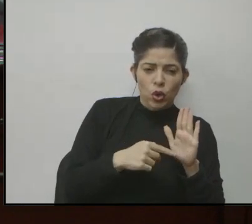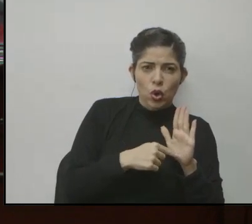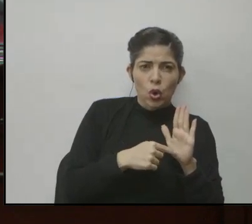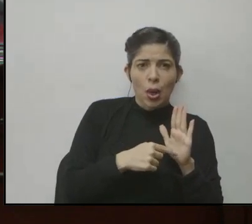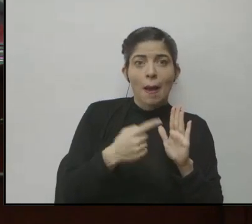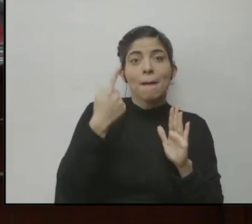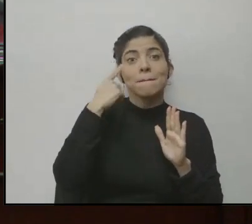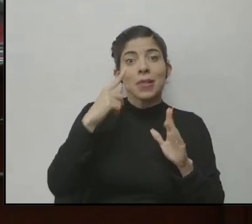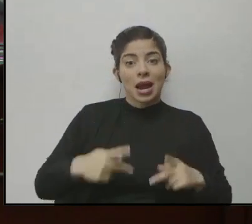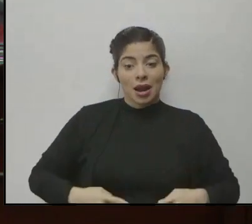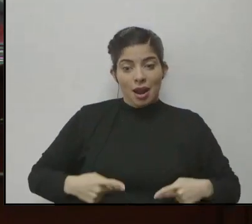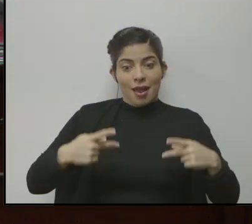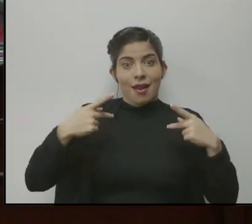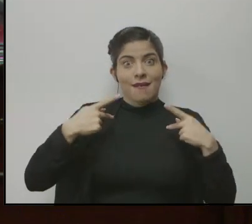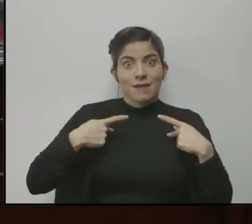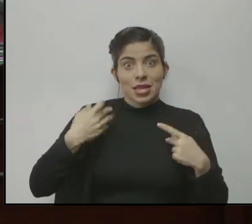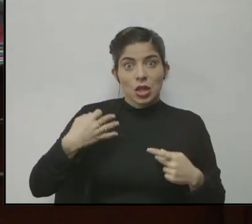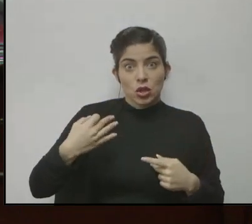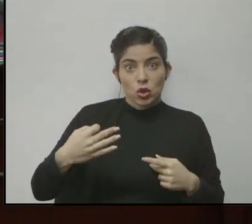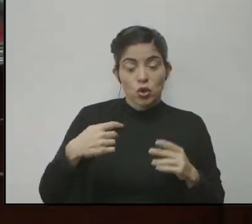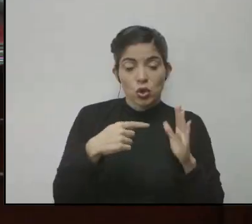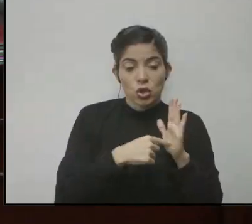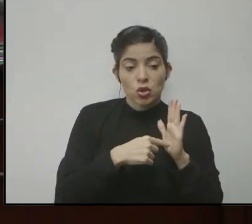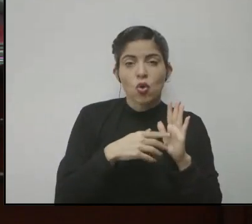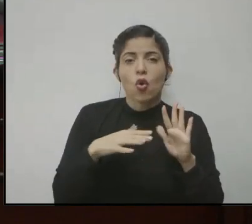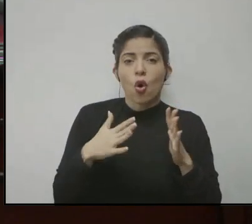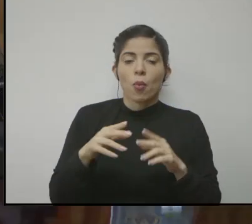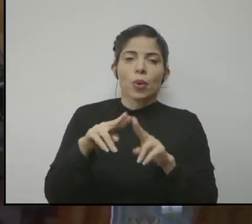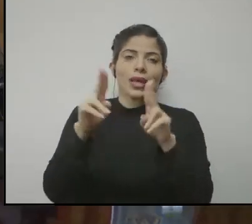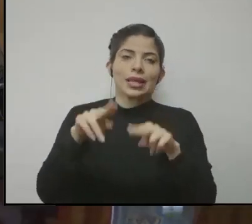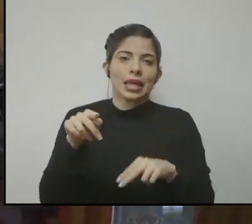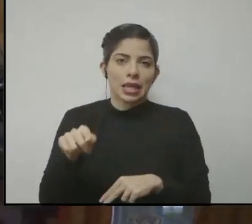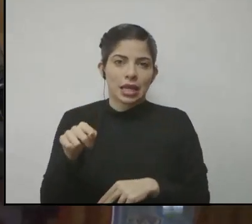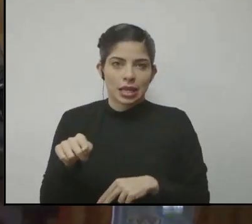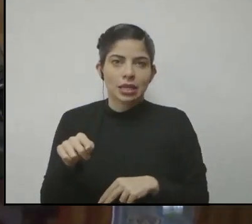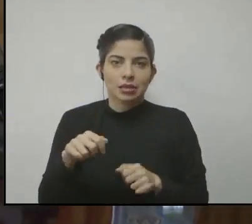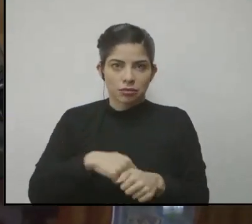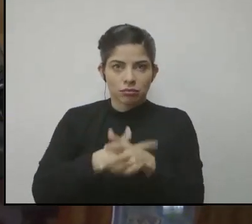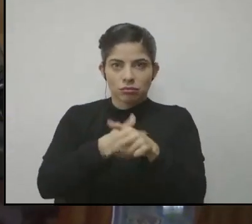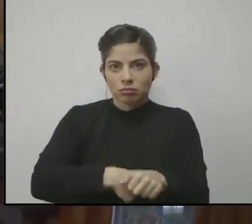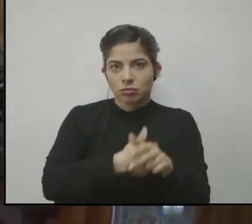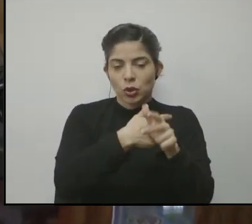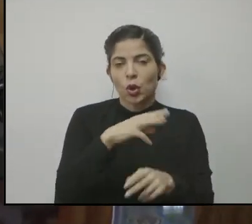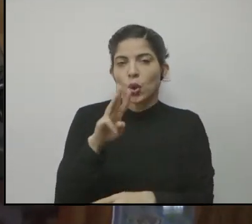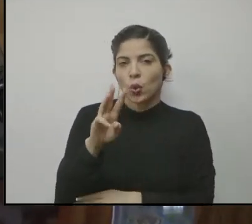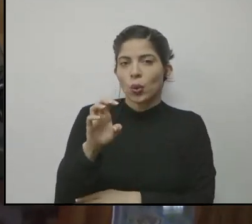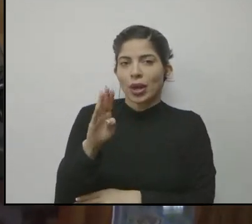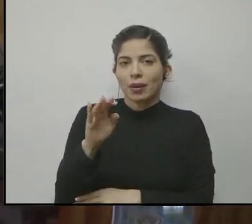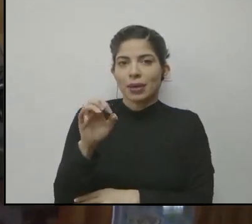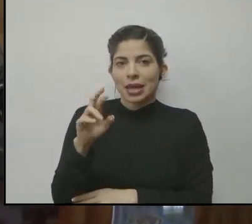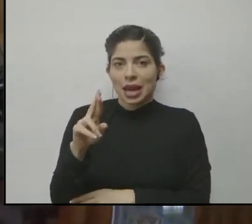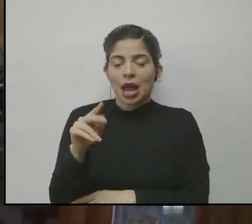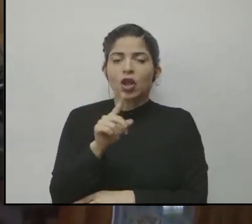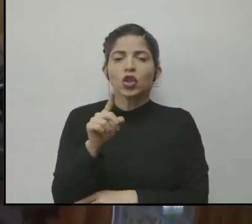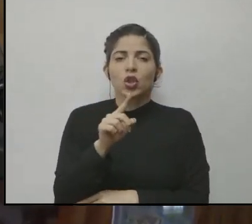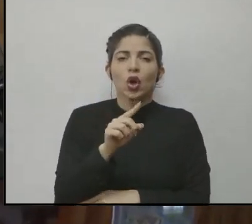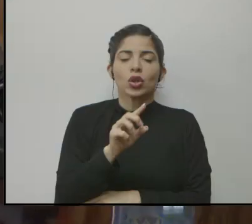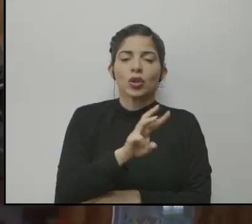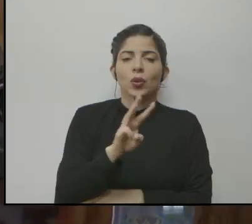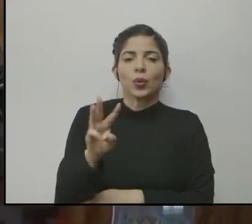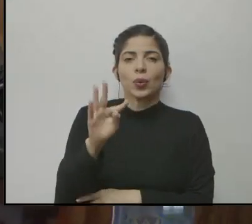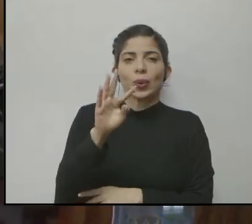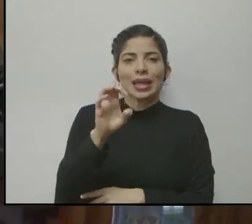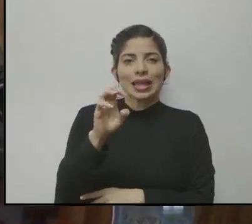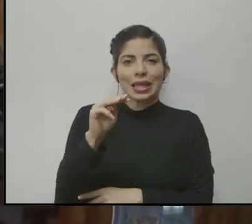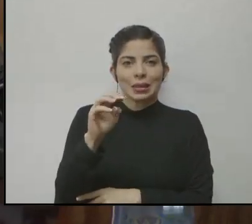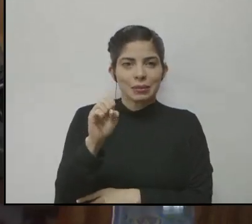para la vida cotidiana, son de manera virtual. Son diferentes webinarios a través de la plataforma Teams. A cada uno se le